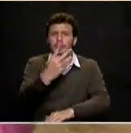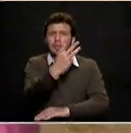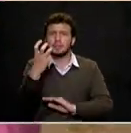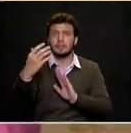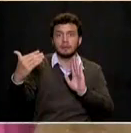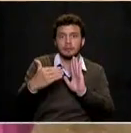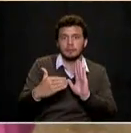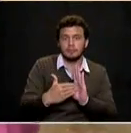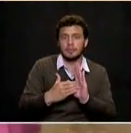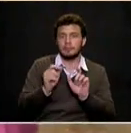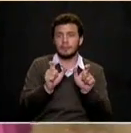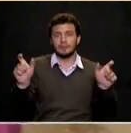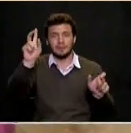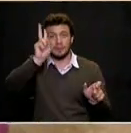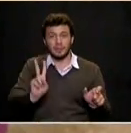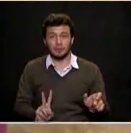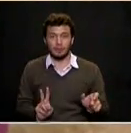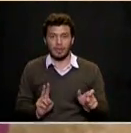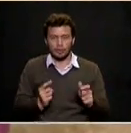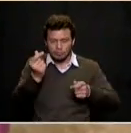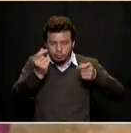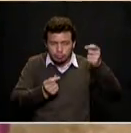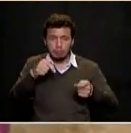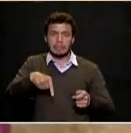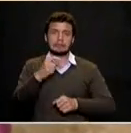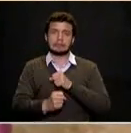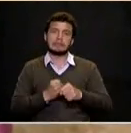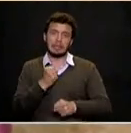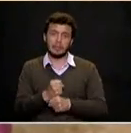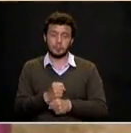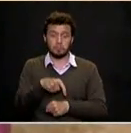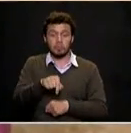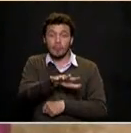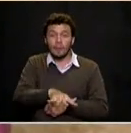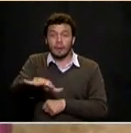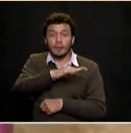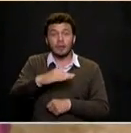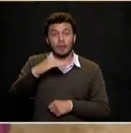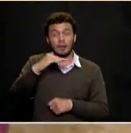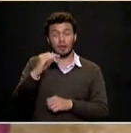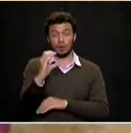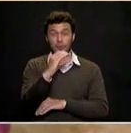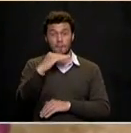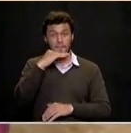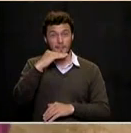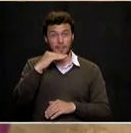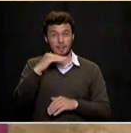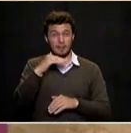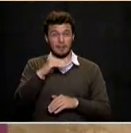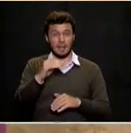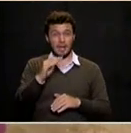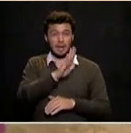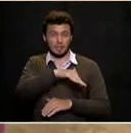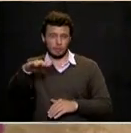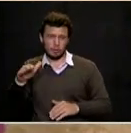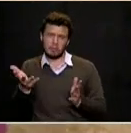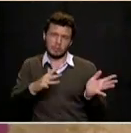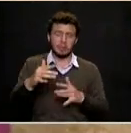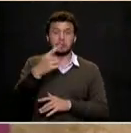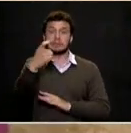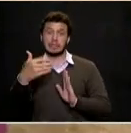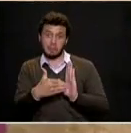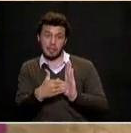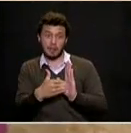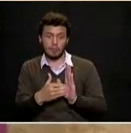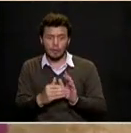De ellos tenemos en el Valle de la Urrá cerca de 100.000 y en Medellín 80.000. De esos 80.000